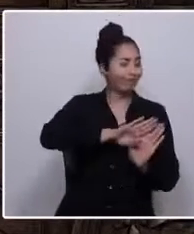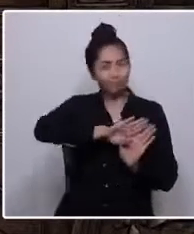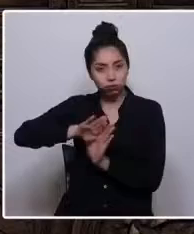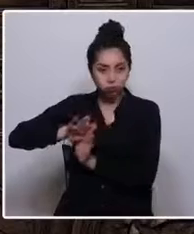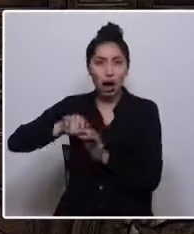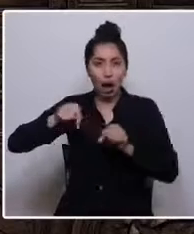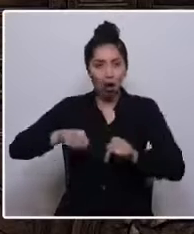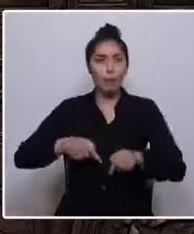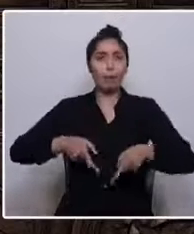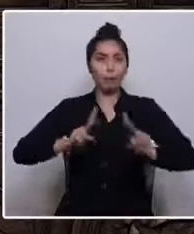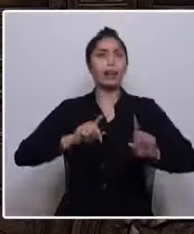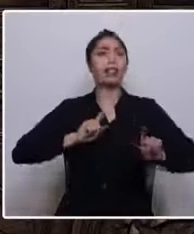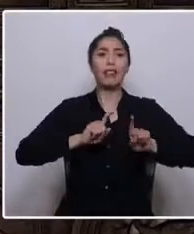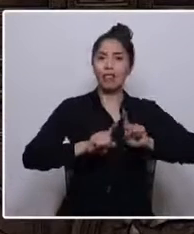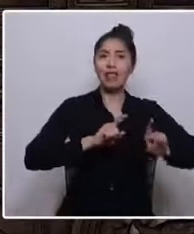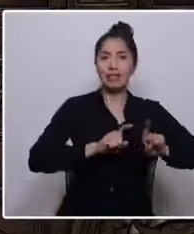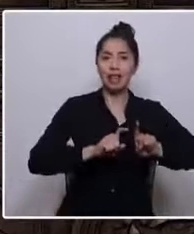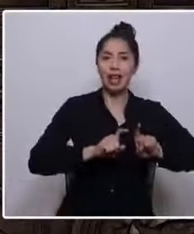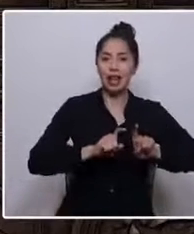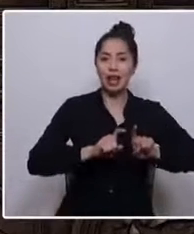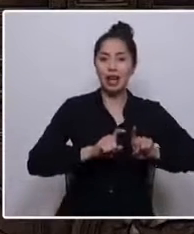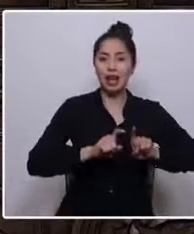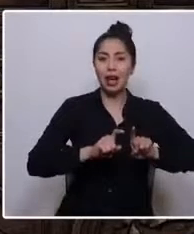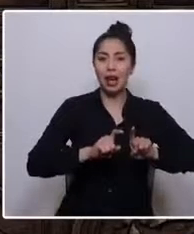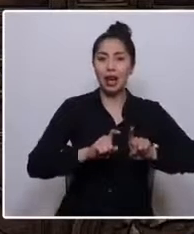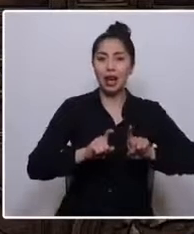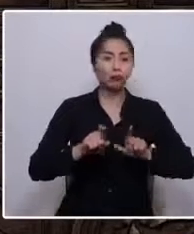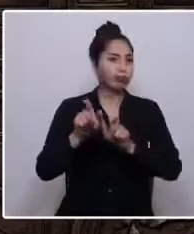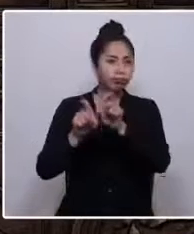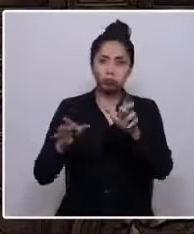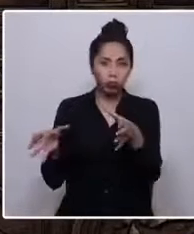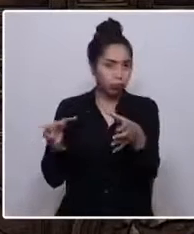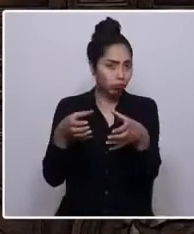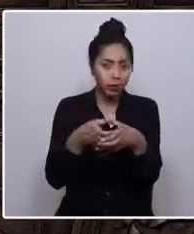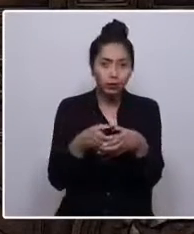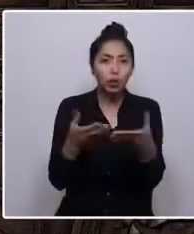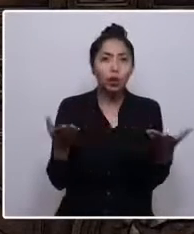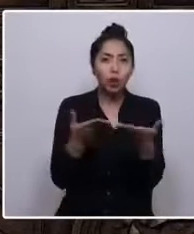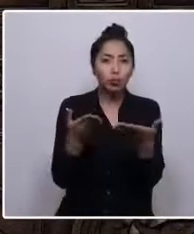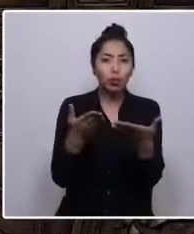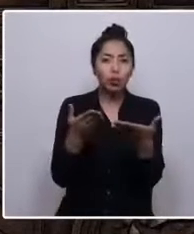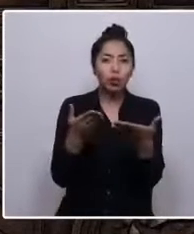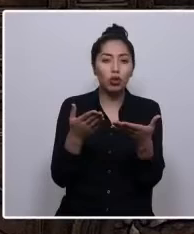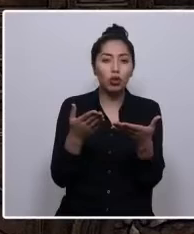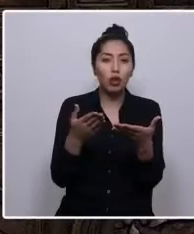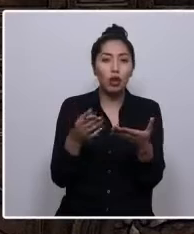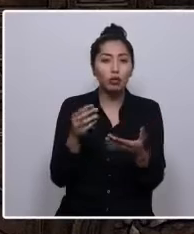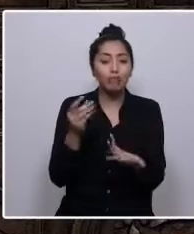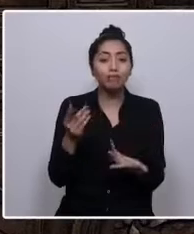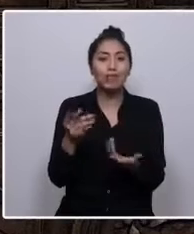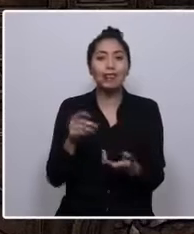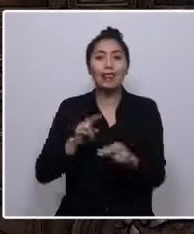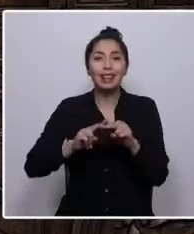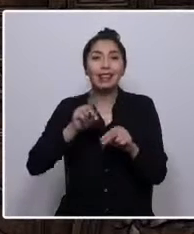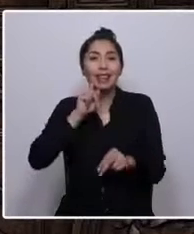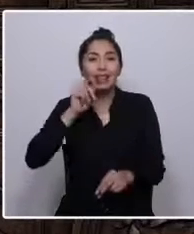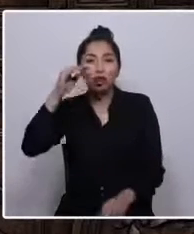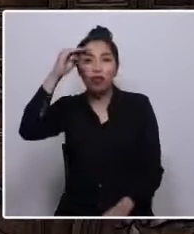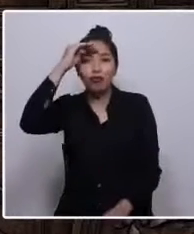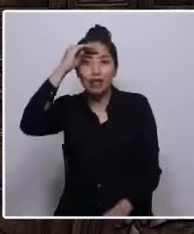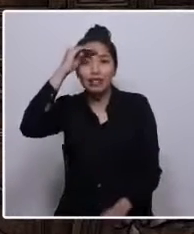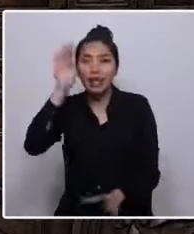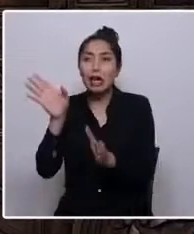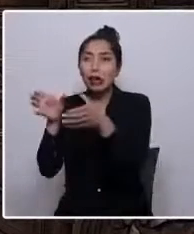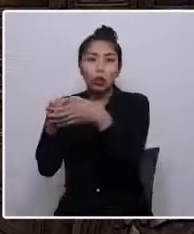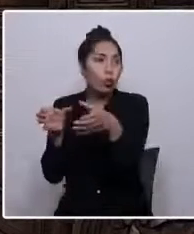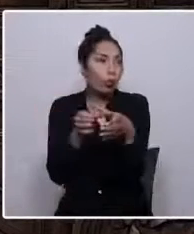defensa de bienes jurídicos públicos y comunes. ¿Cómo crear confianzas en grupos tan diversos? ¿Cómo responder